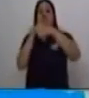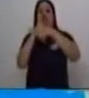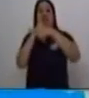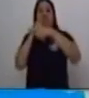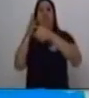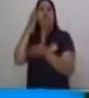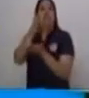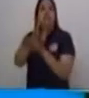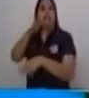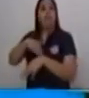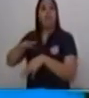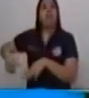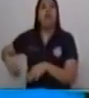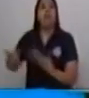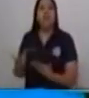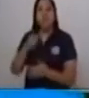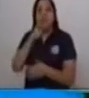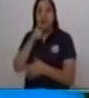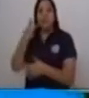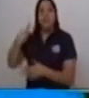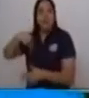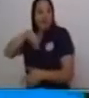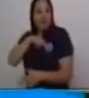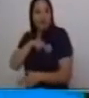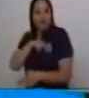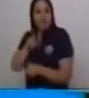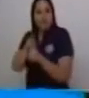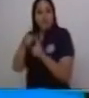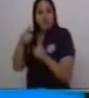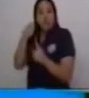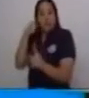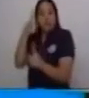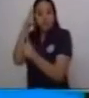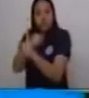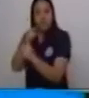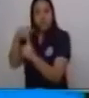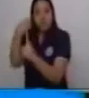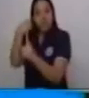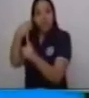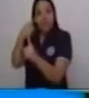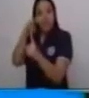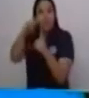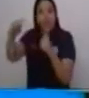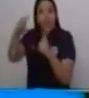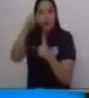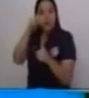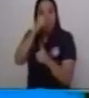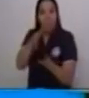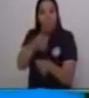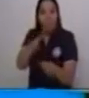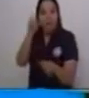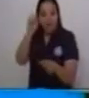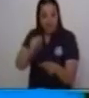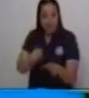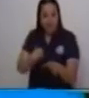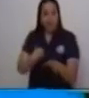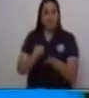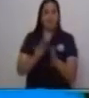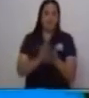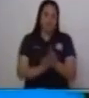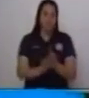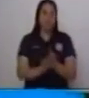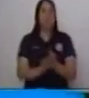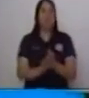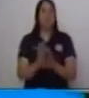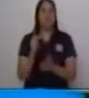Nosotros sería el sujeto, pero en este caso, como no aparece, es un sujeto tácito. Vamos a seguir con la